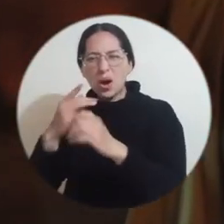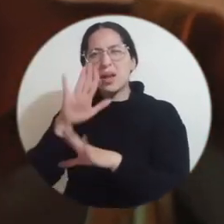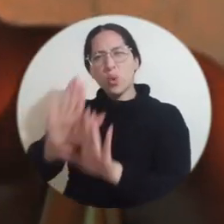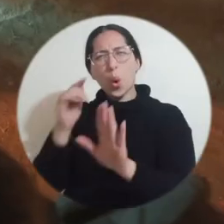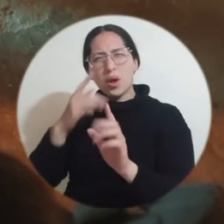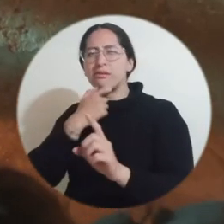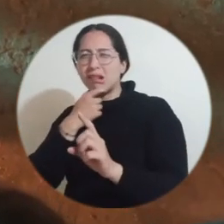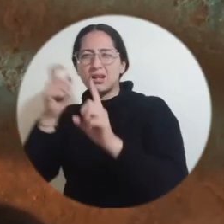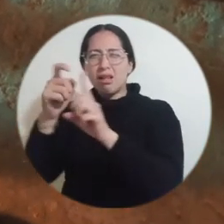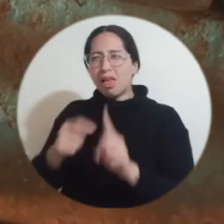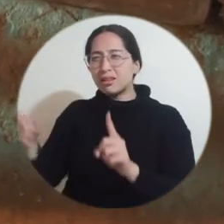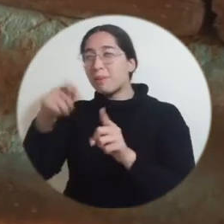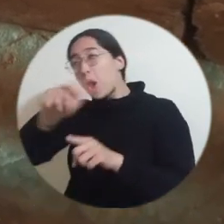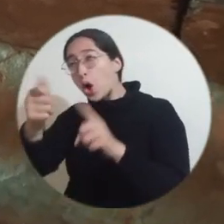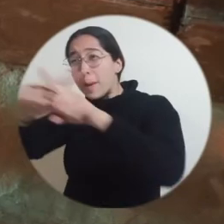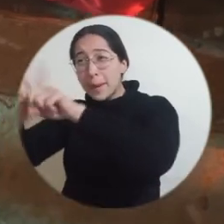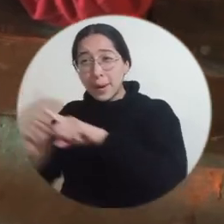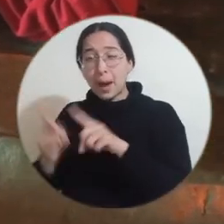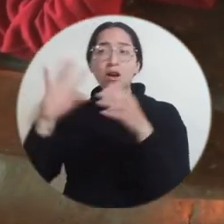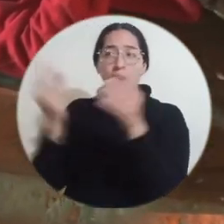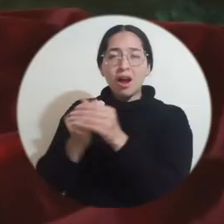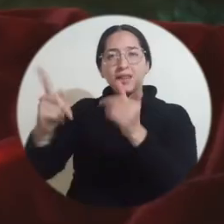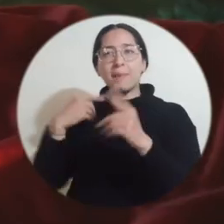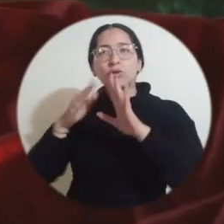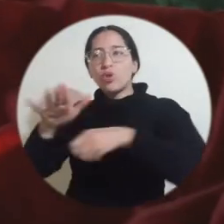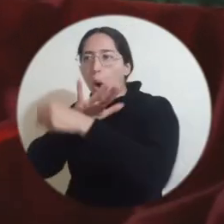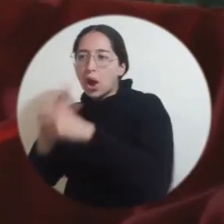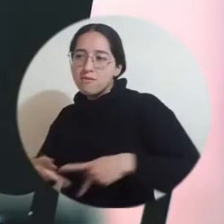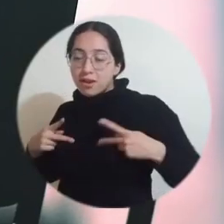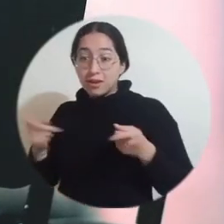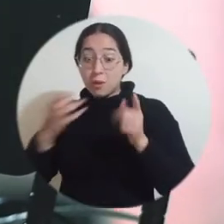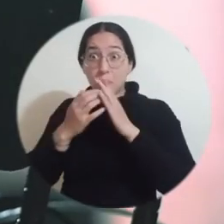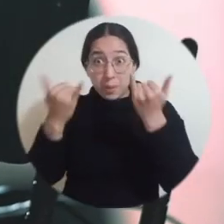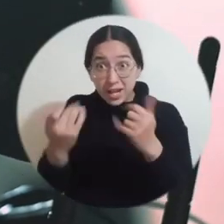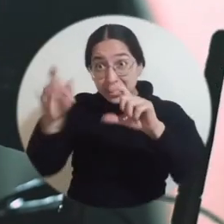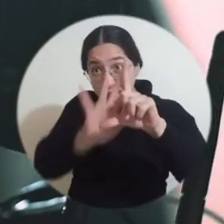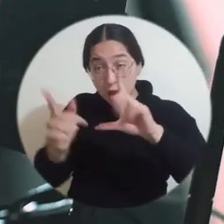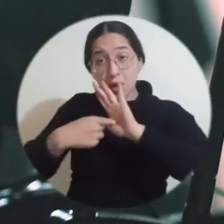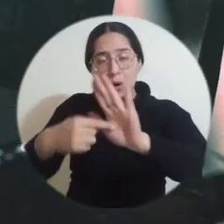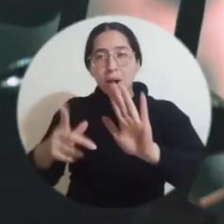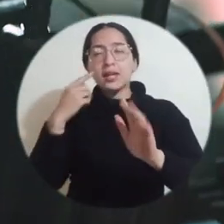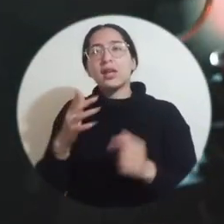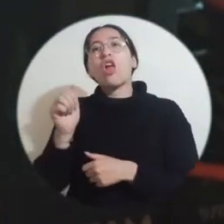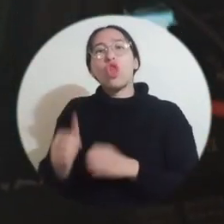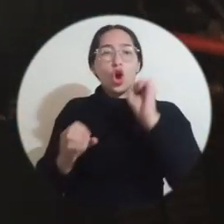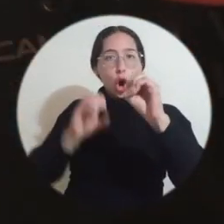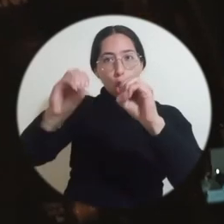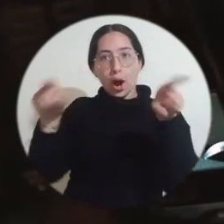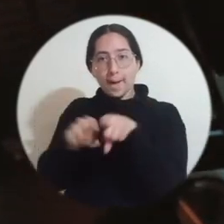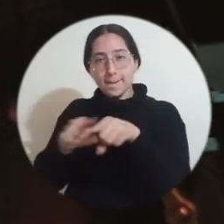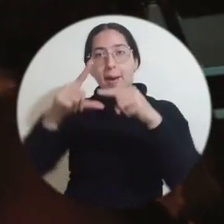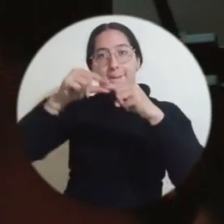BFI Flair junto a 80 producciones que abordan temáticas de inclusión e historias de vida cotidianas y contará la historia de dos primos